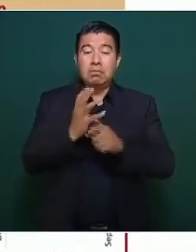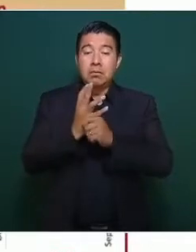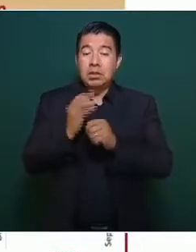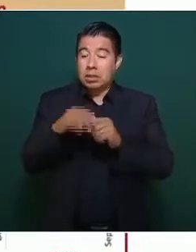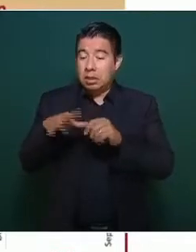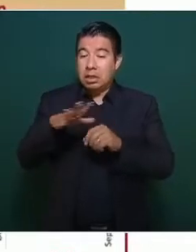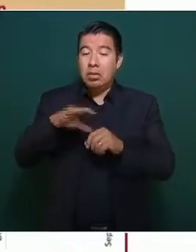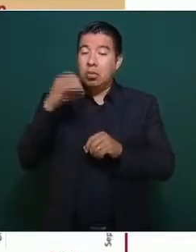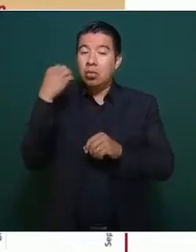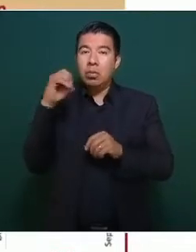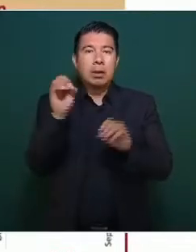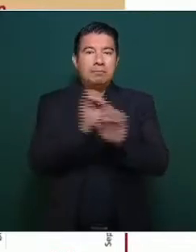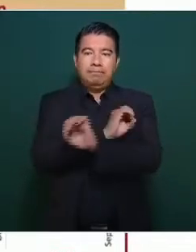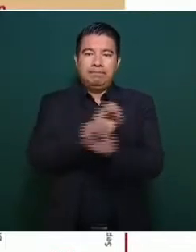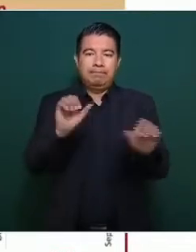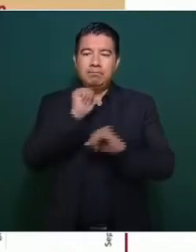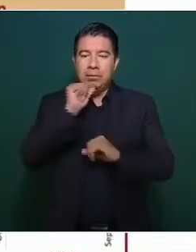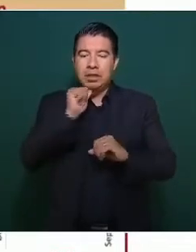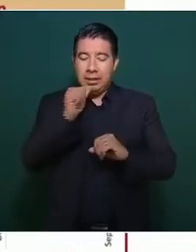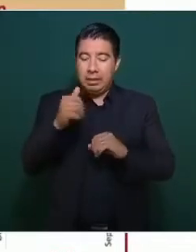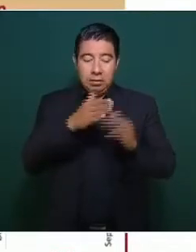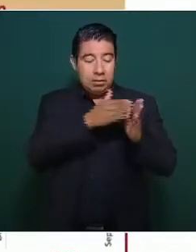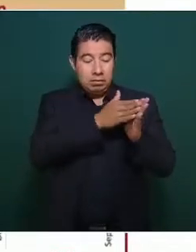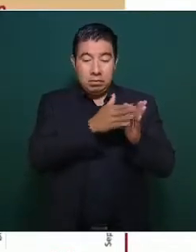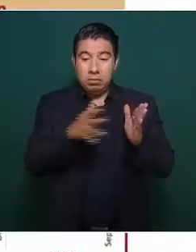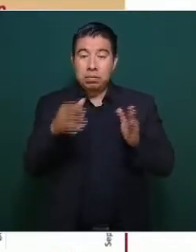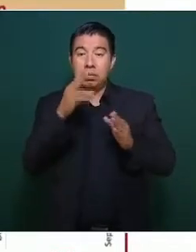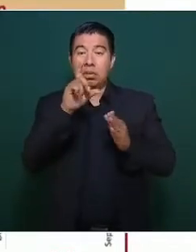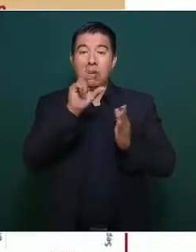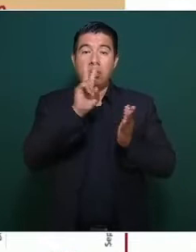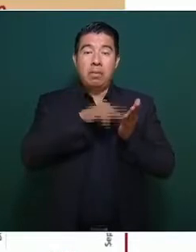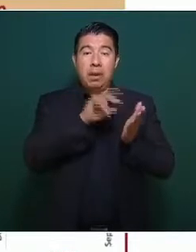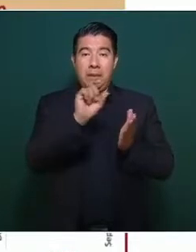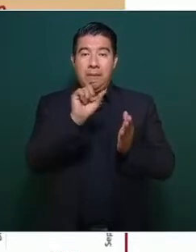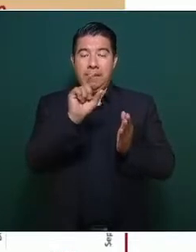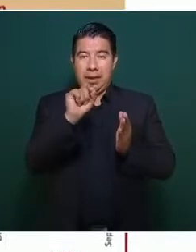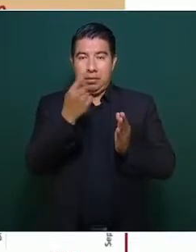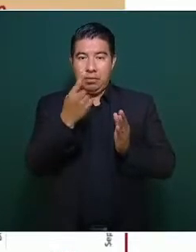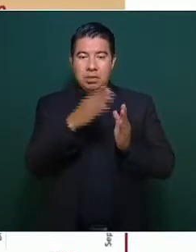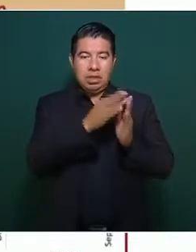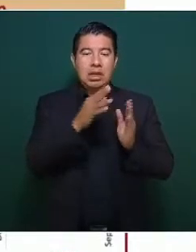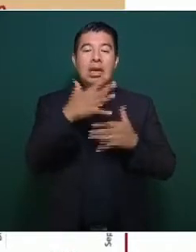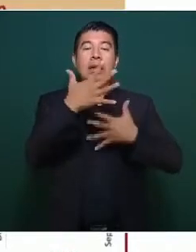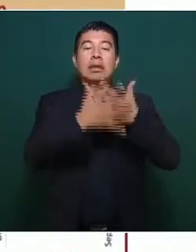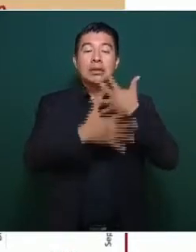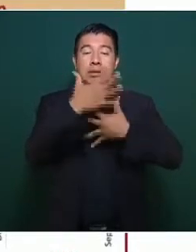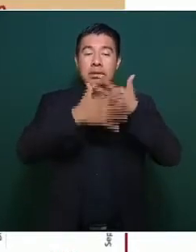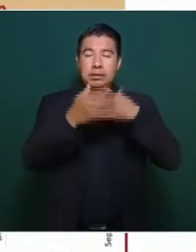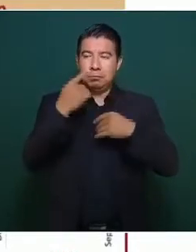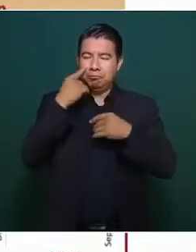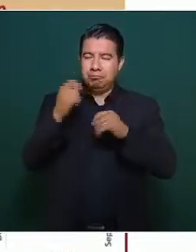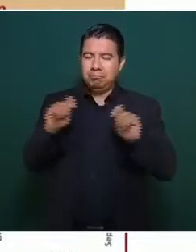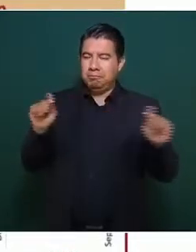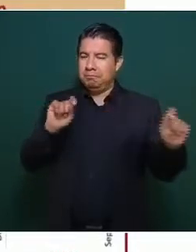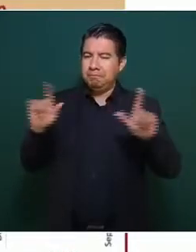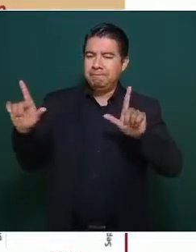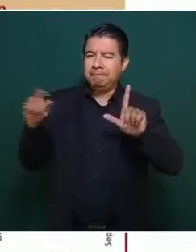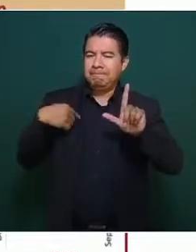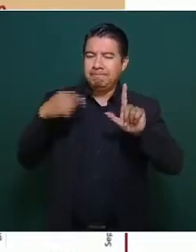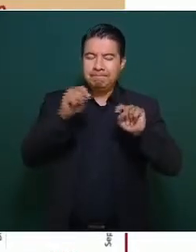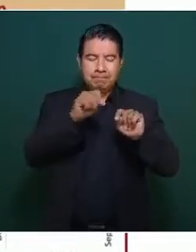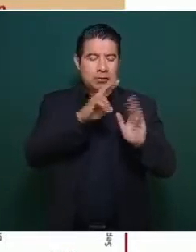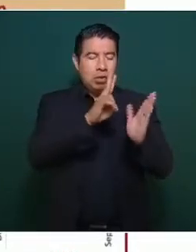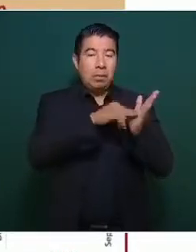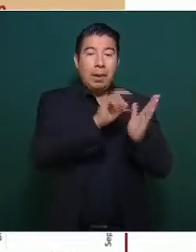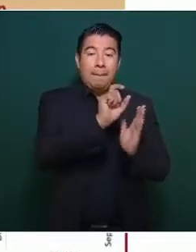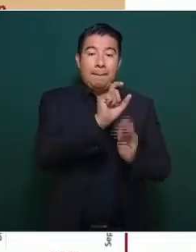En el año llevan solamente 15. La tendencia se puede ver ahí en la gráfica muy bien, que en el año 2020